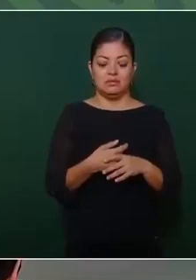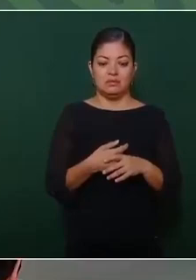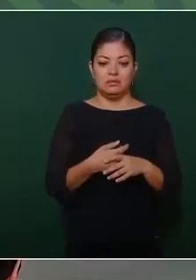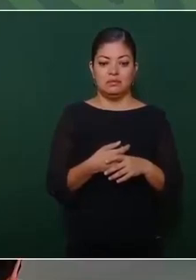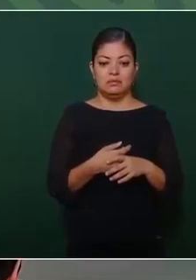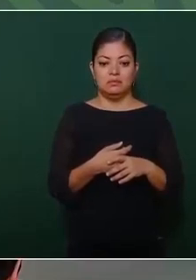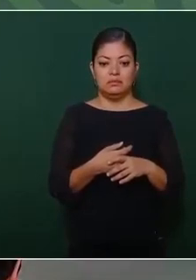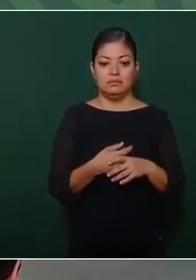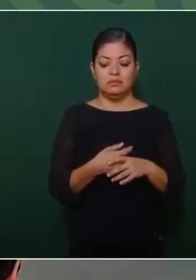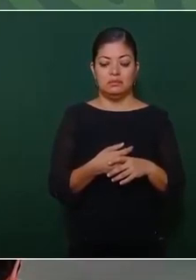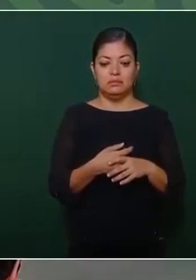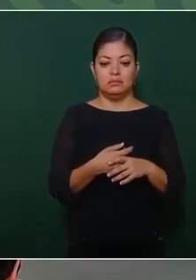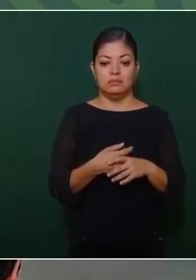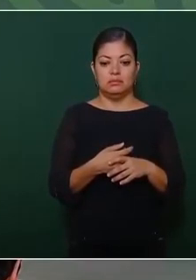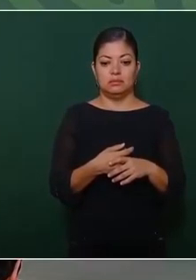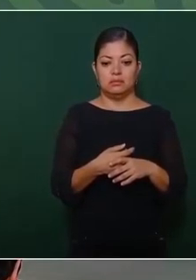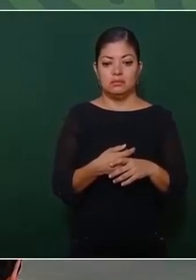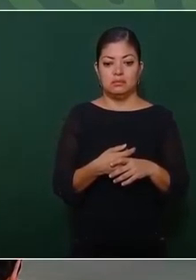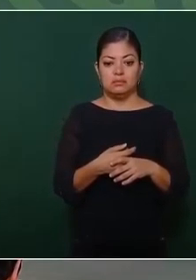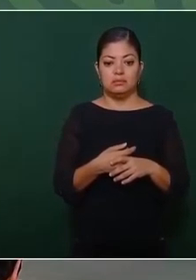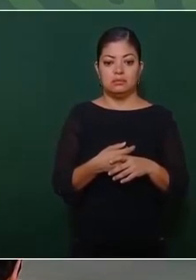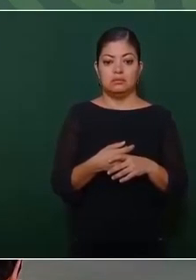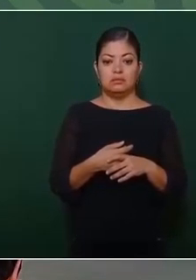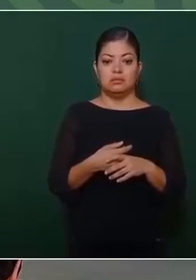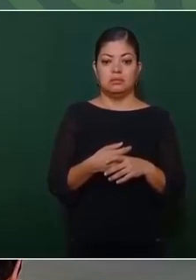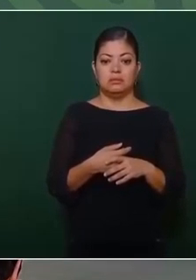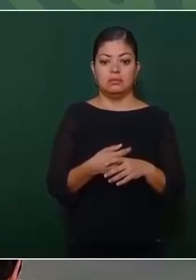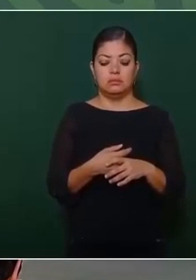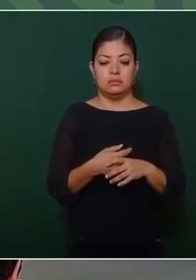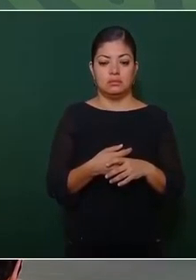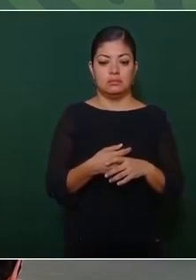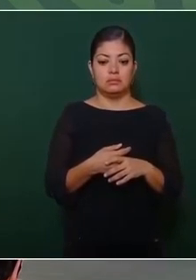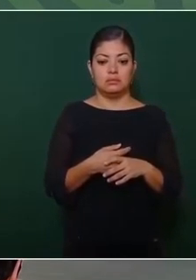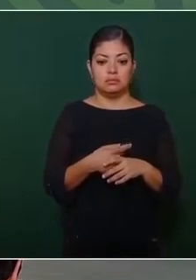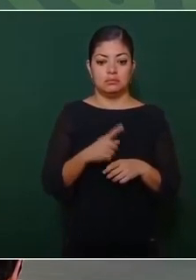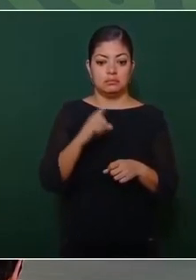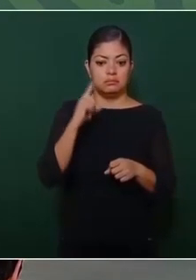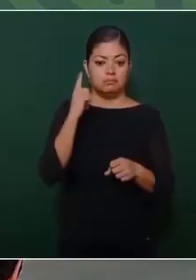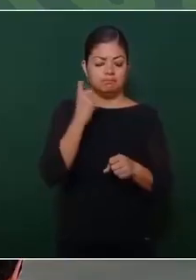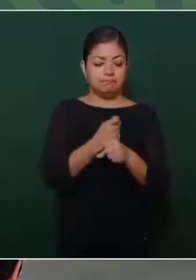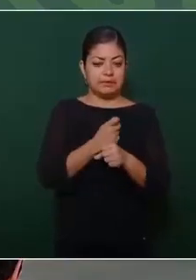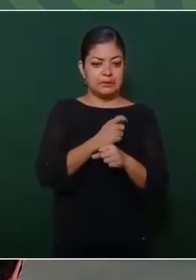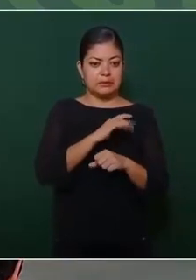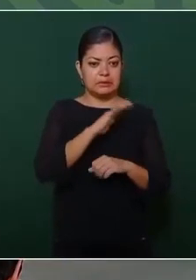Ahora, es la tasa de letalidad más alta.